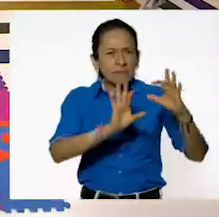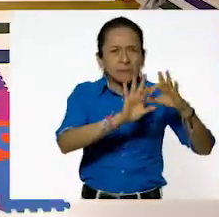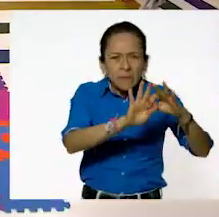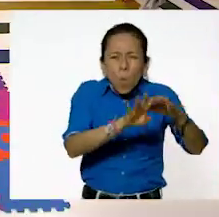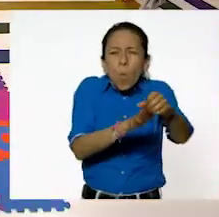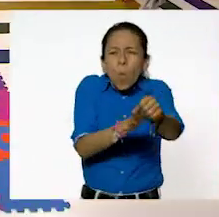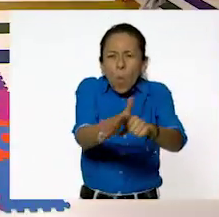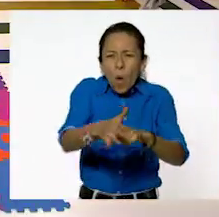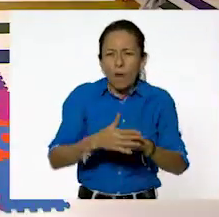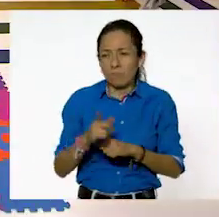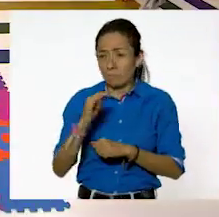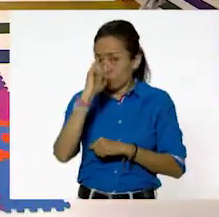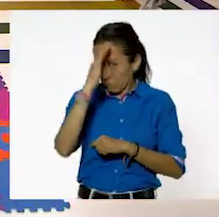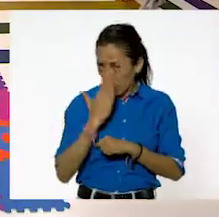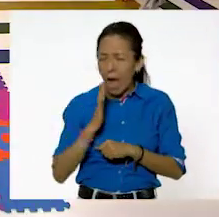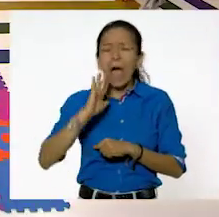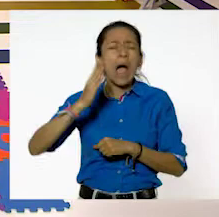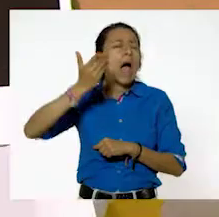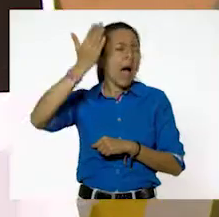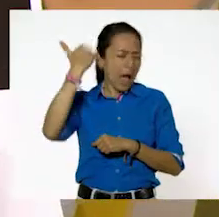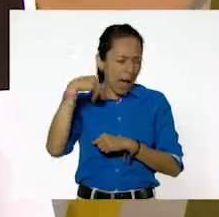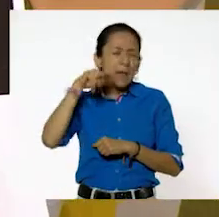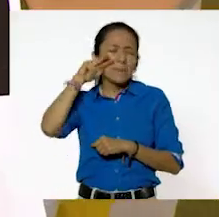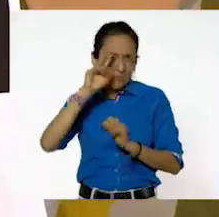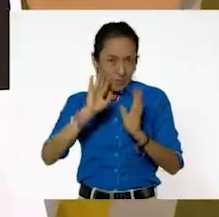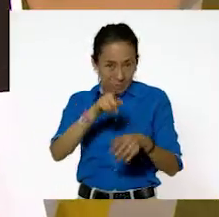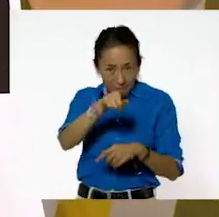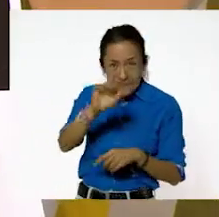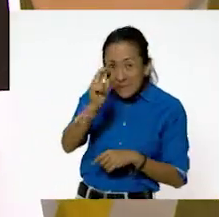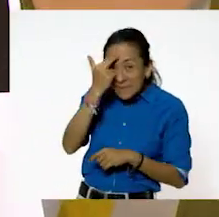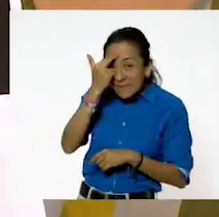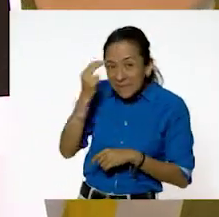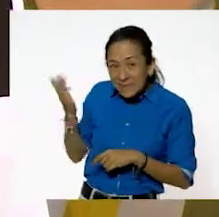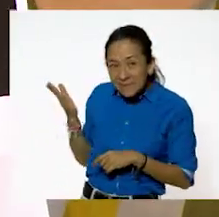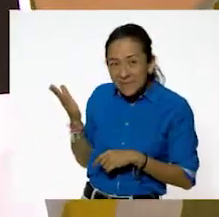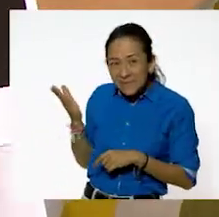Ah, esa imagen ya la habíamos visto, ¿se acuerdan? ¿Sí?